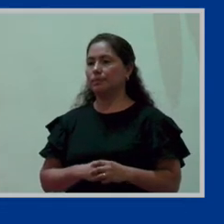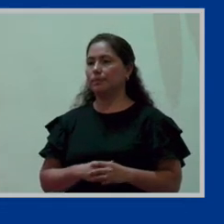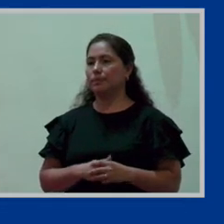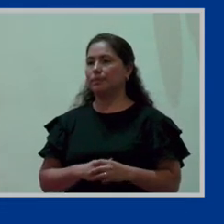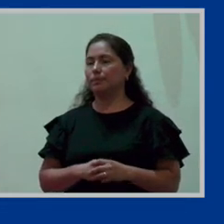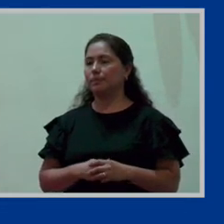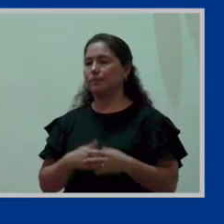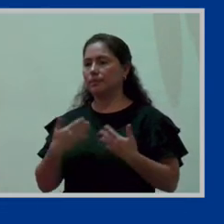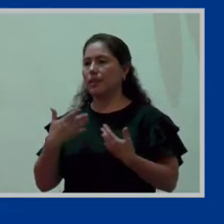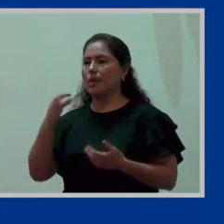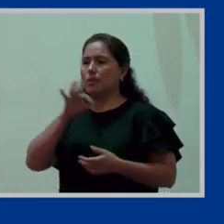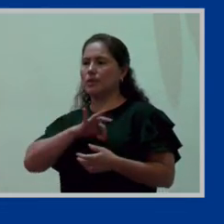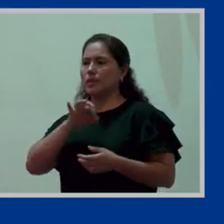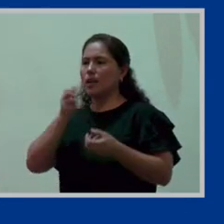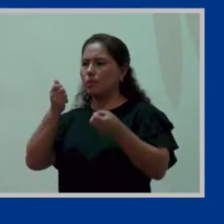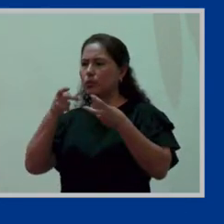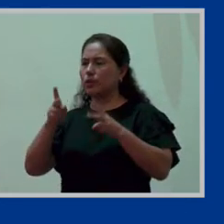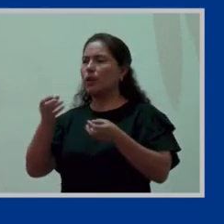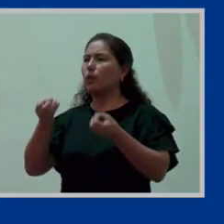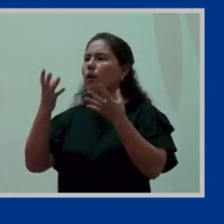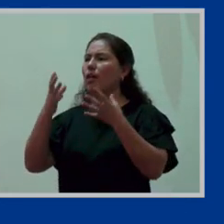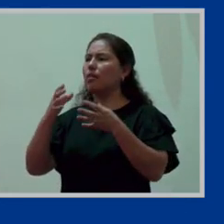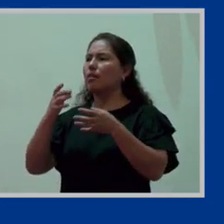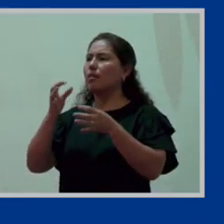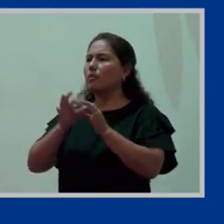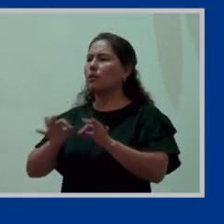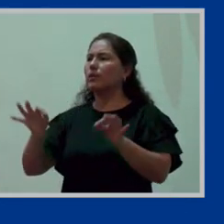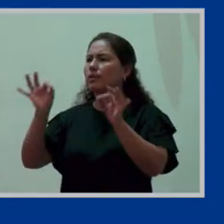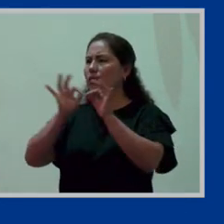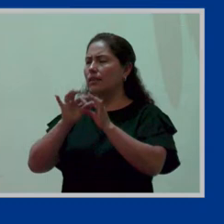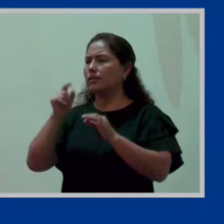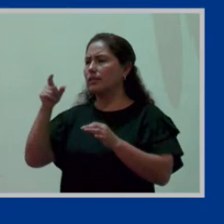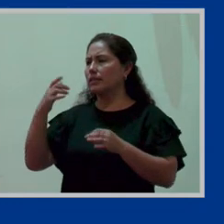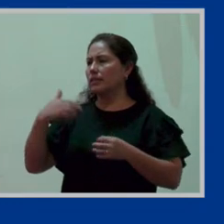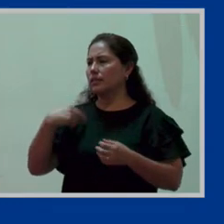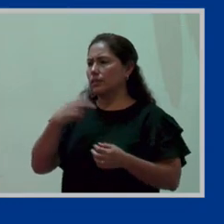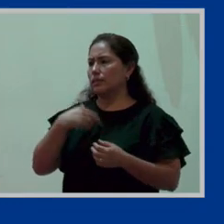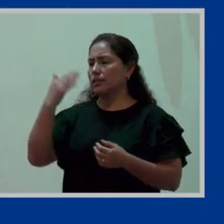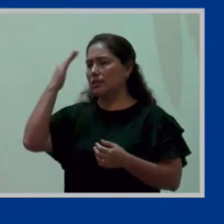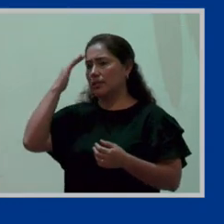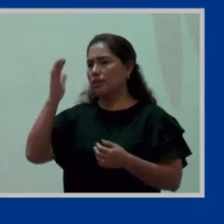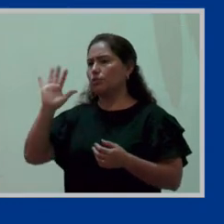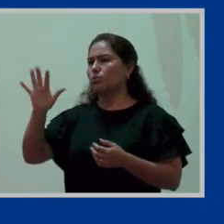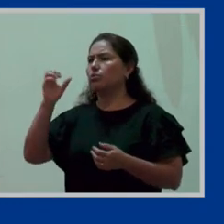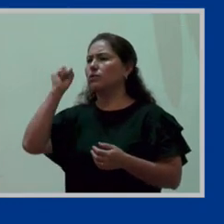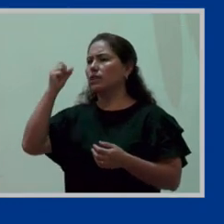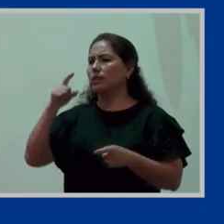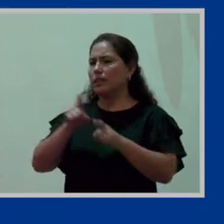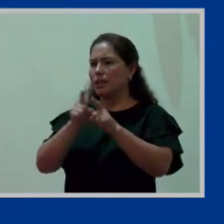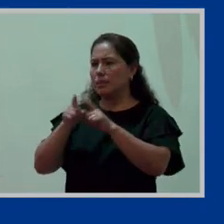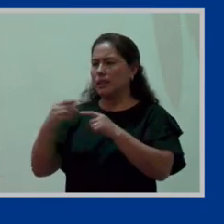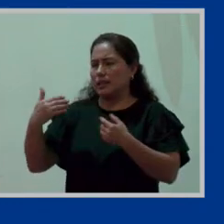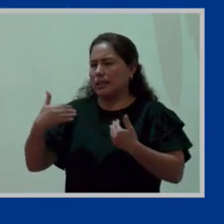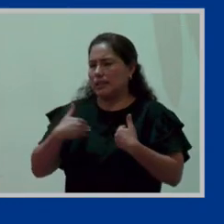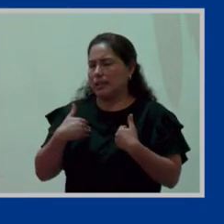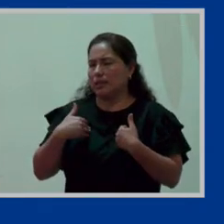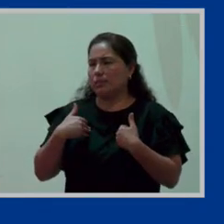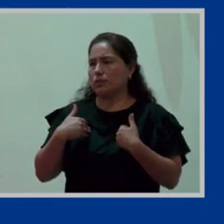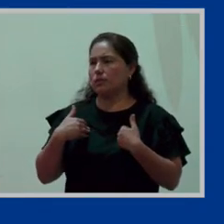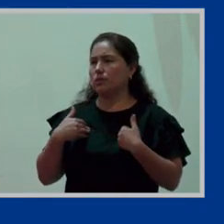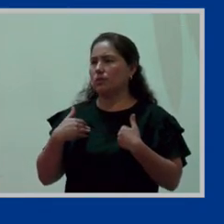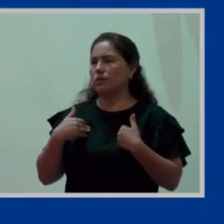aprovechar la oportunidad en cuanto a la directiva la importancia de la directiva porque si bien hablamos de un derecho también tenemos que evitar el abuso del derecho